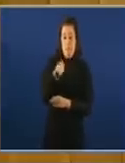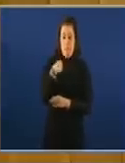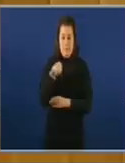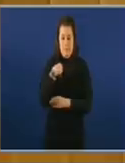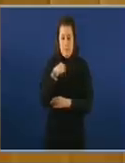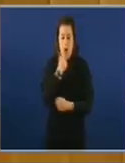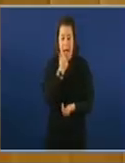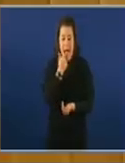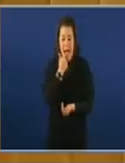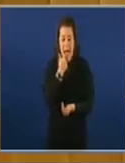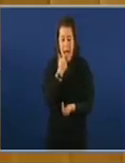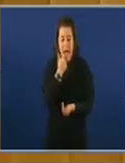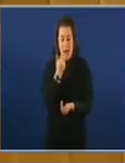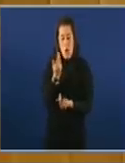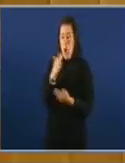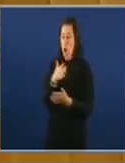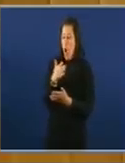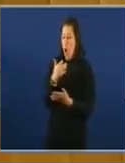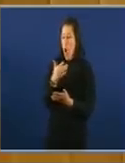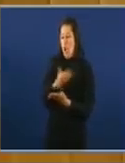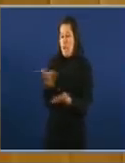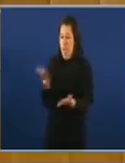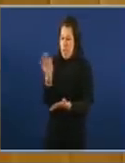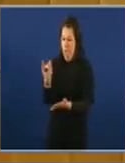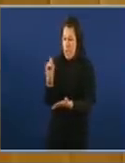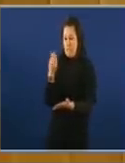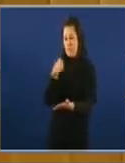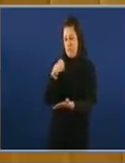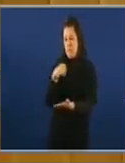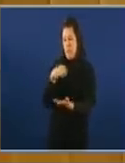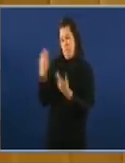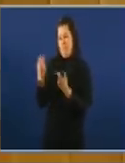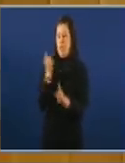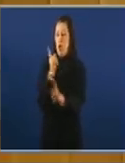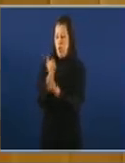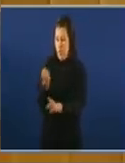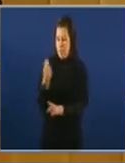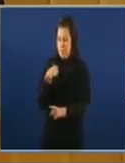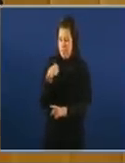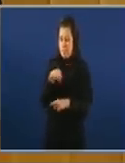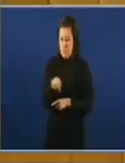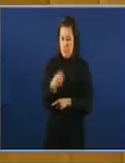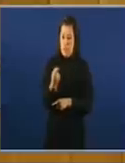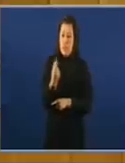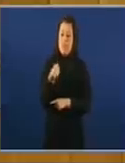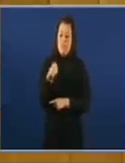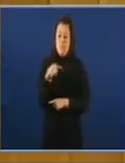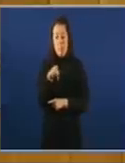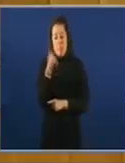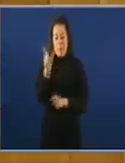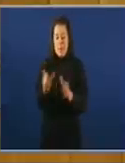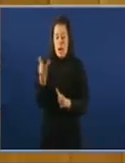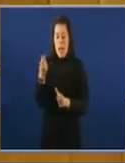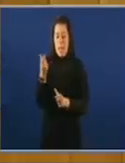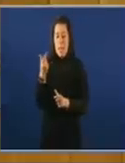traizoaba a confianza que se depositaba con el A infamia era xuzgada e esta persona perdía os seus dereitos políticos